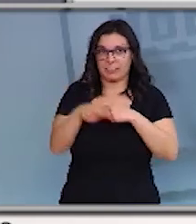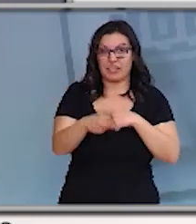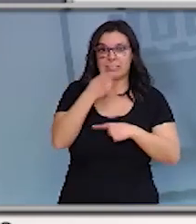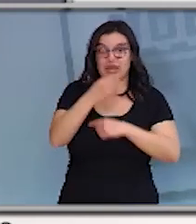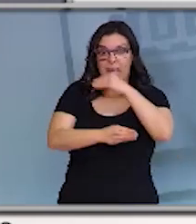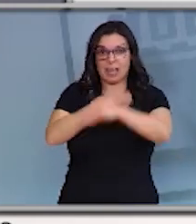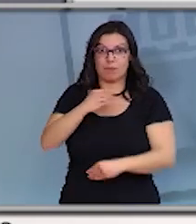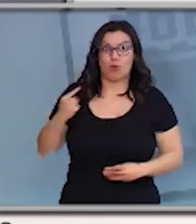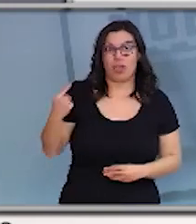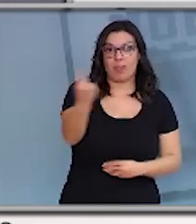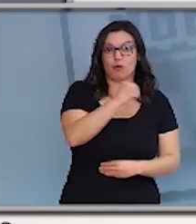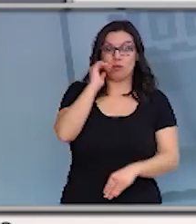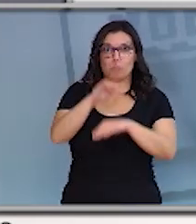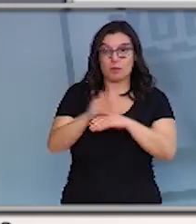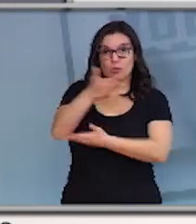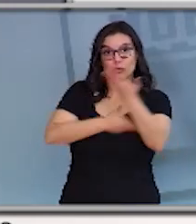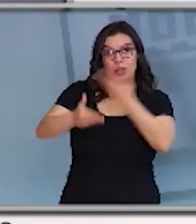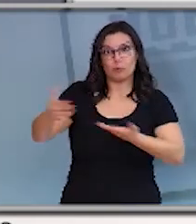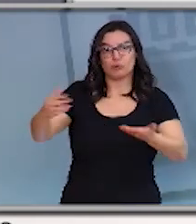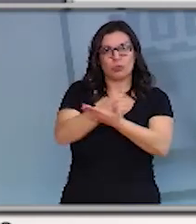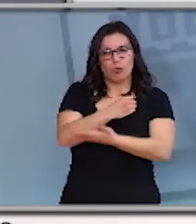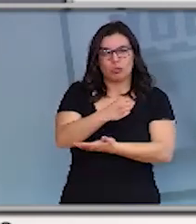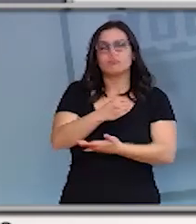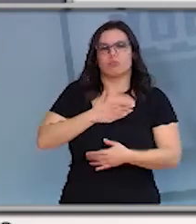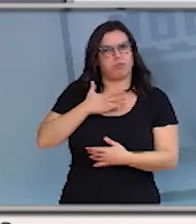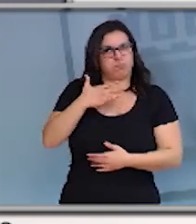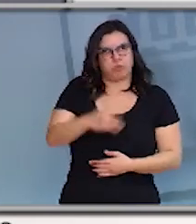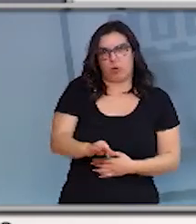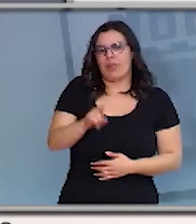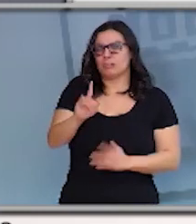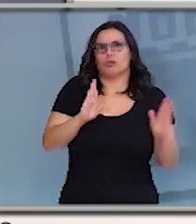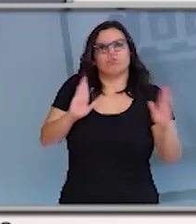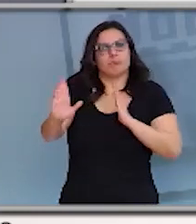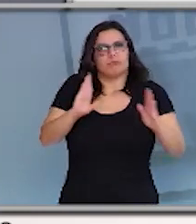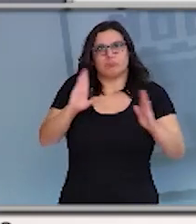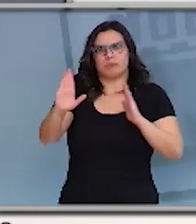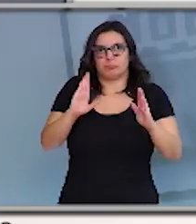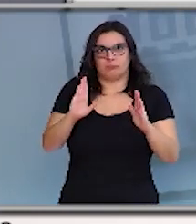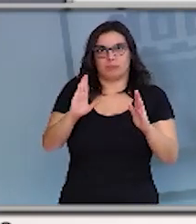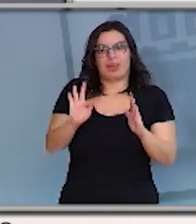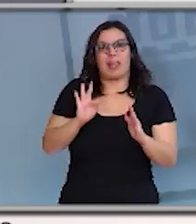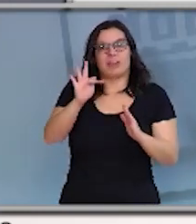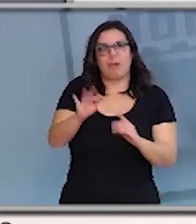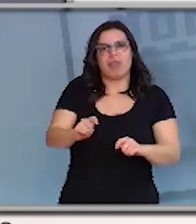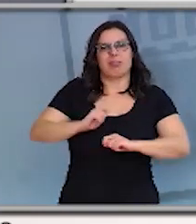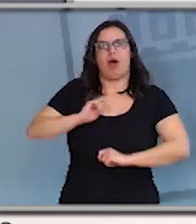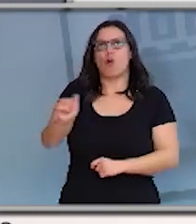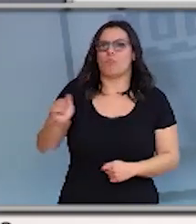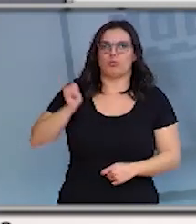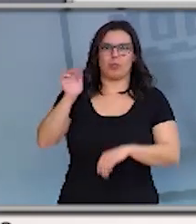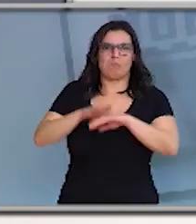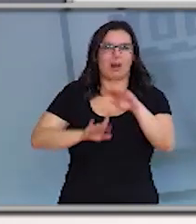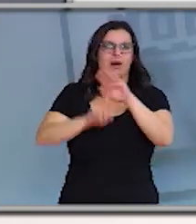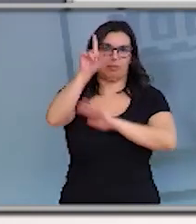isto lo hacemos y lo hacemos entre todos, probablemente esto sea una crisis que además nos dará oportunidades de